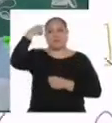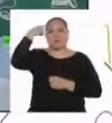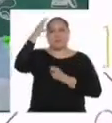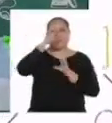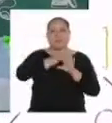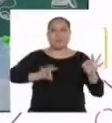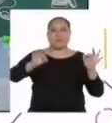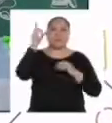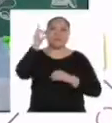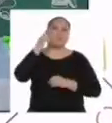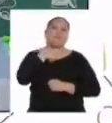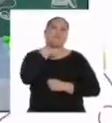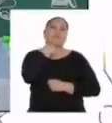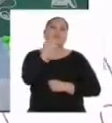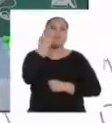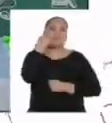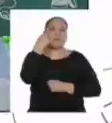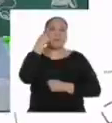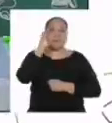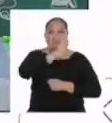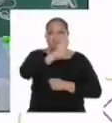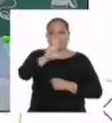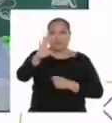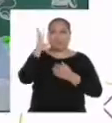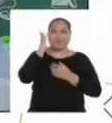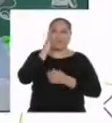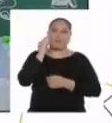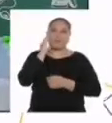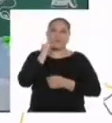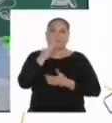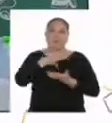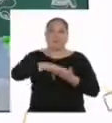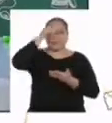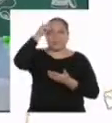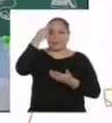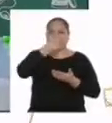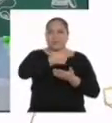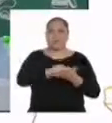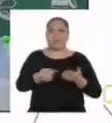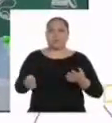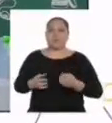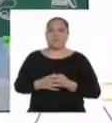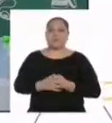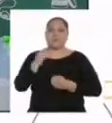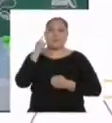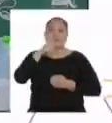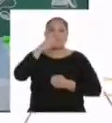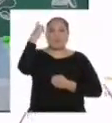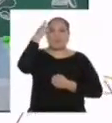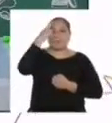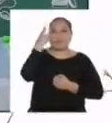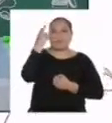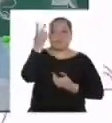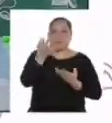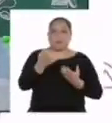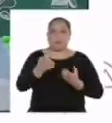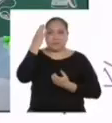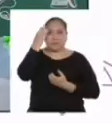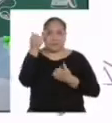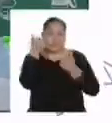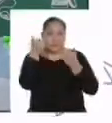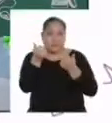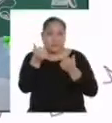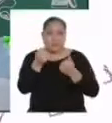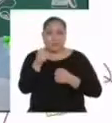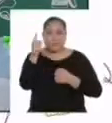importante escuchar sus voces y conocer sus experiencias de aprendizaje a lo largo de esta semana. Por eso queríamos saber cómo les fue,